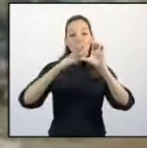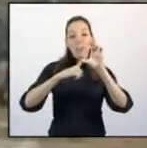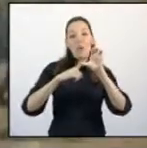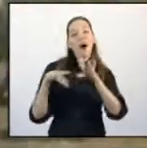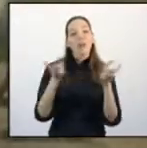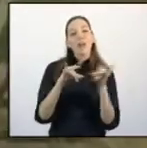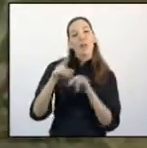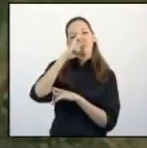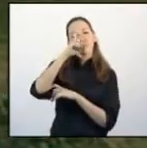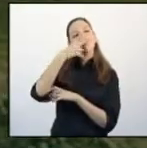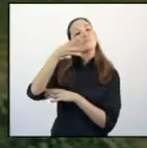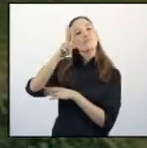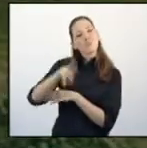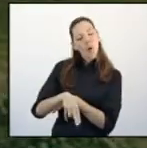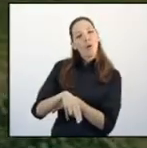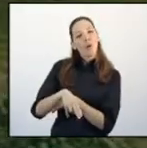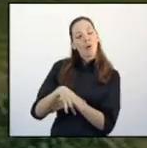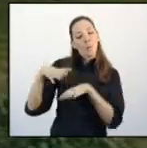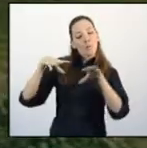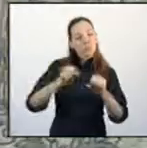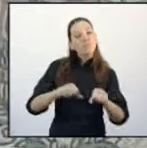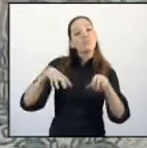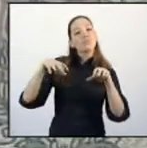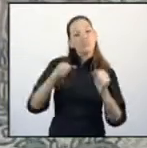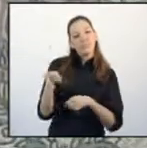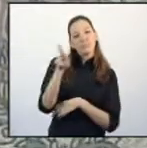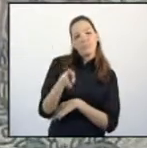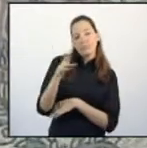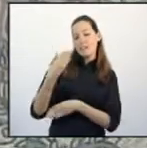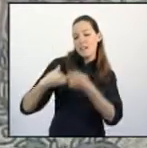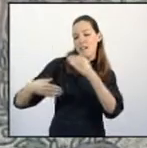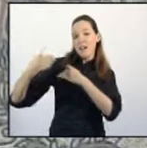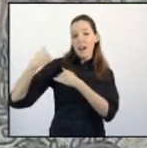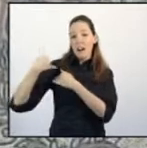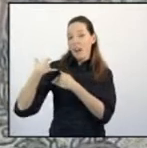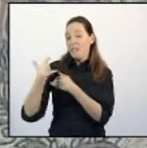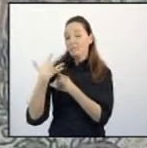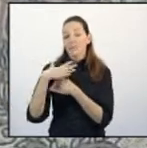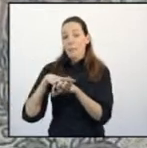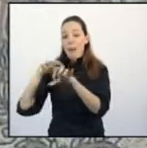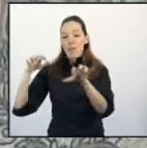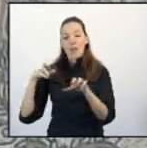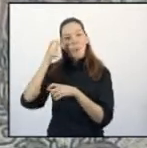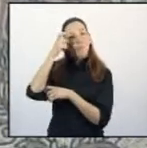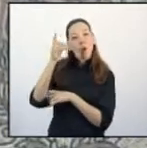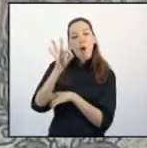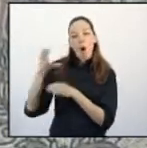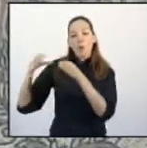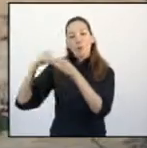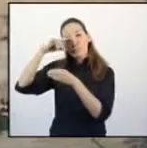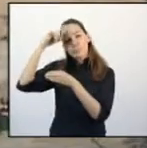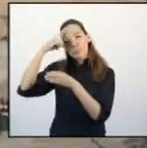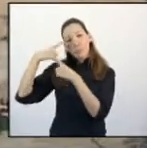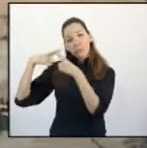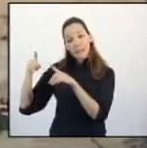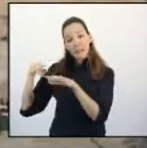Extremadura es una región antigua, poblada y repoblada desde tiempos muy lejanos por casi todos los pueblos